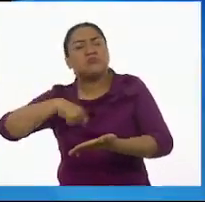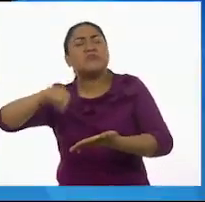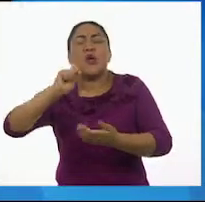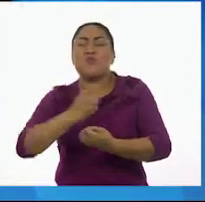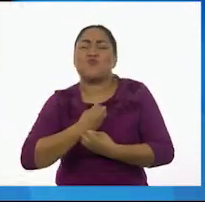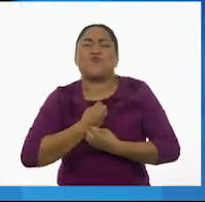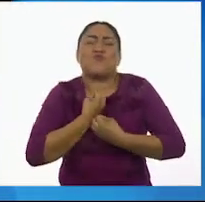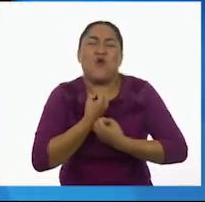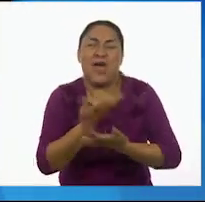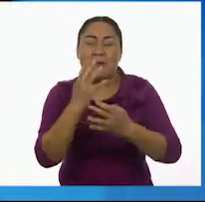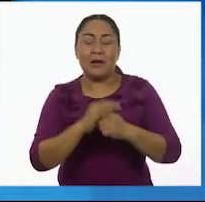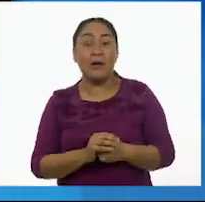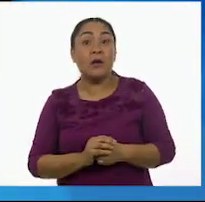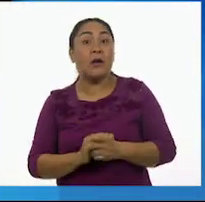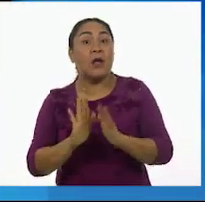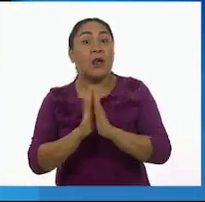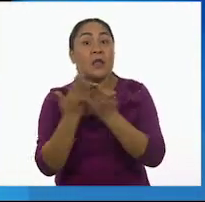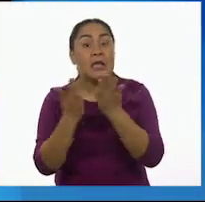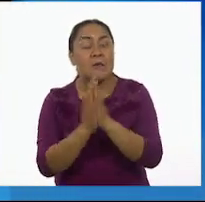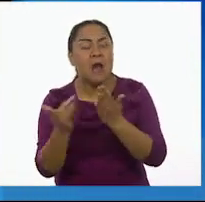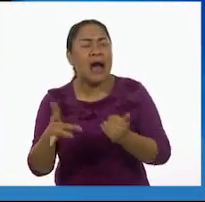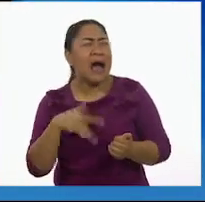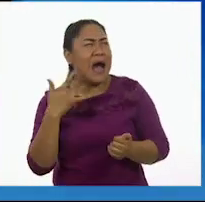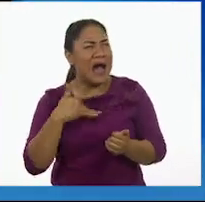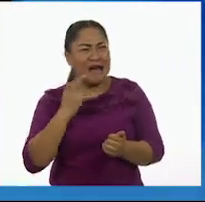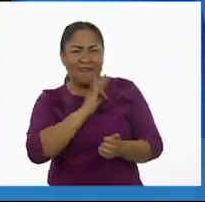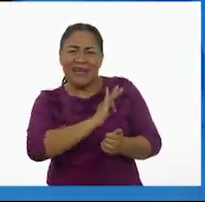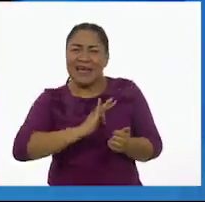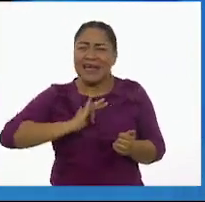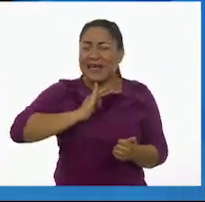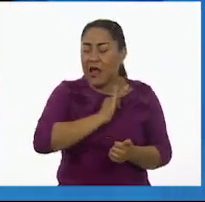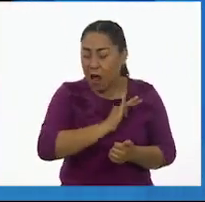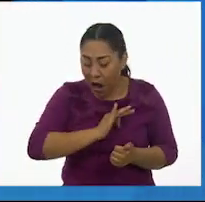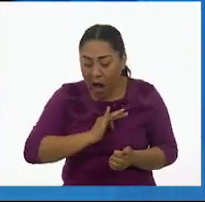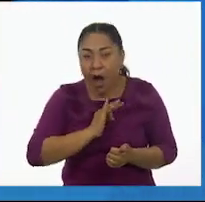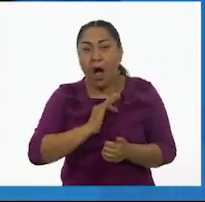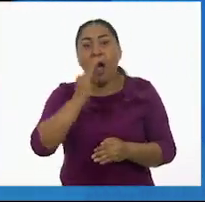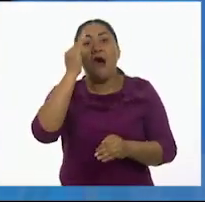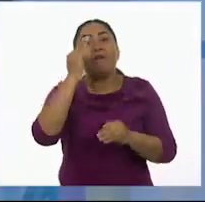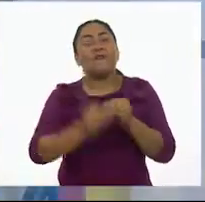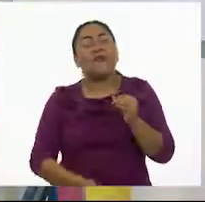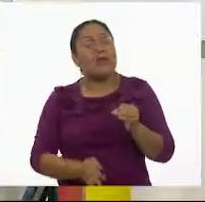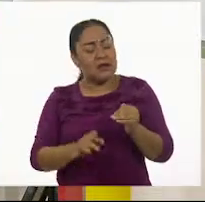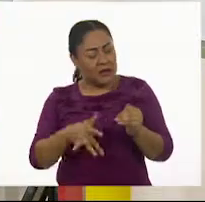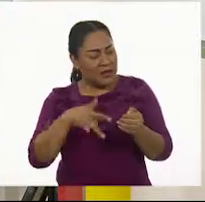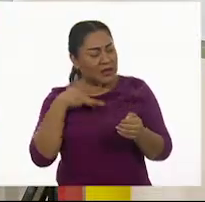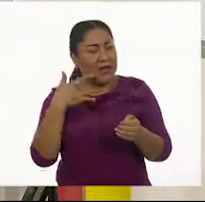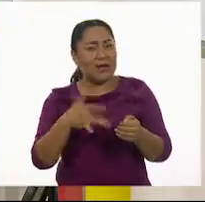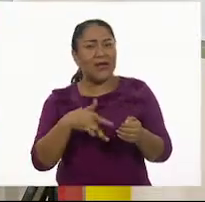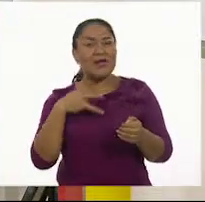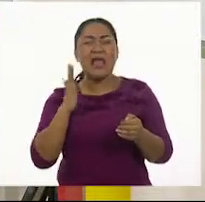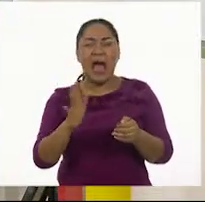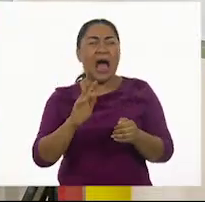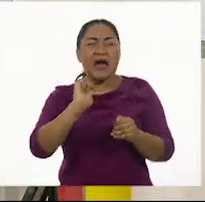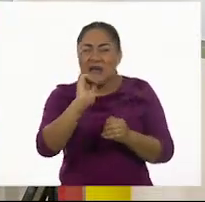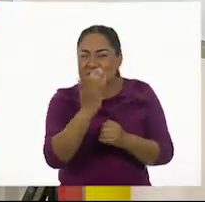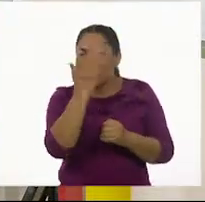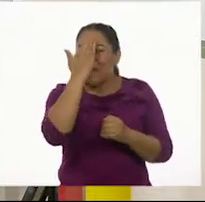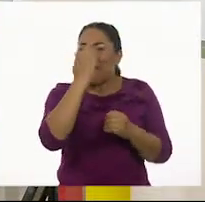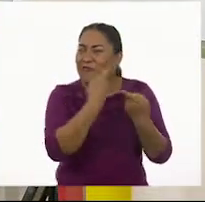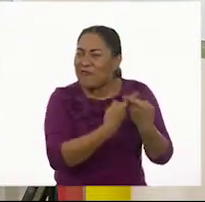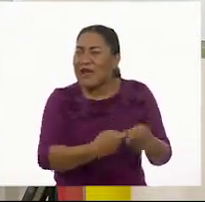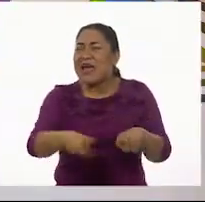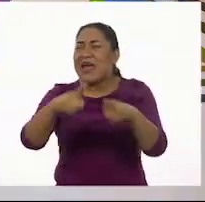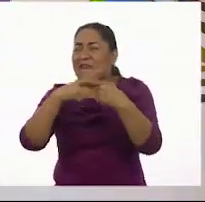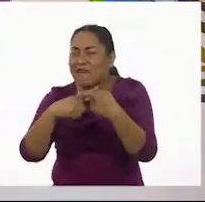El libro se sentía feliz porque ahora sí vivía muchas aventuras.